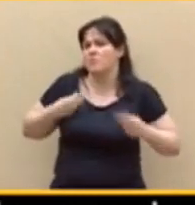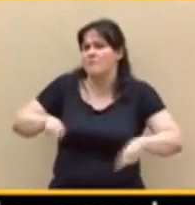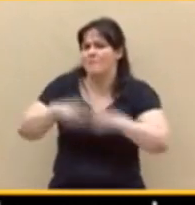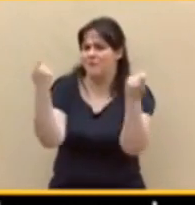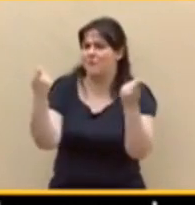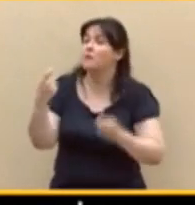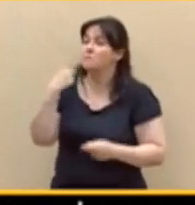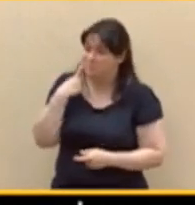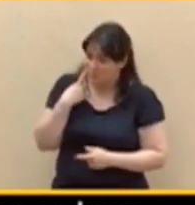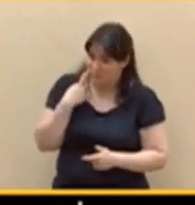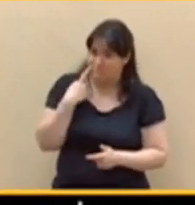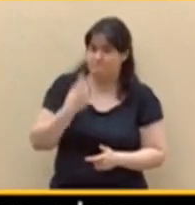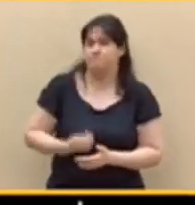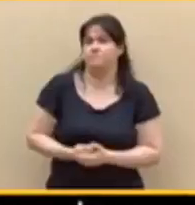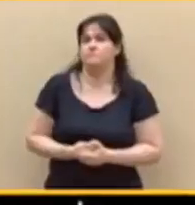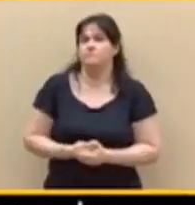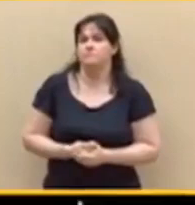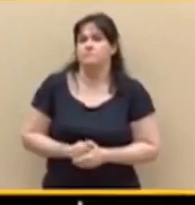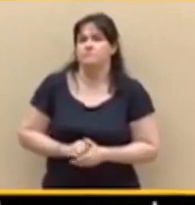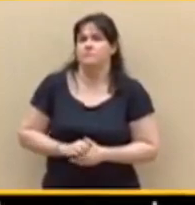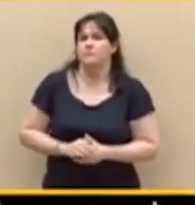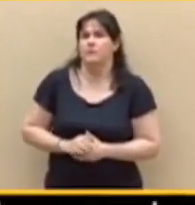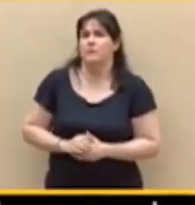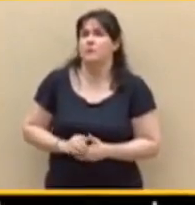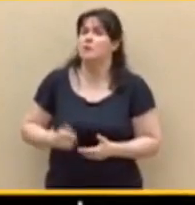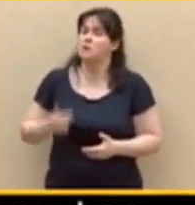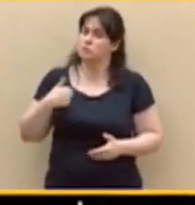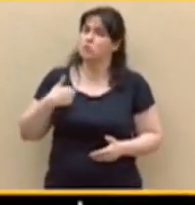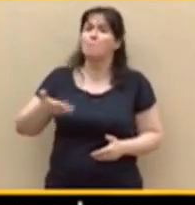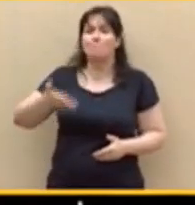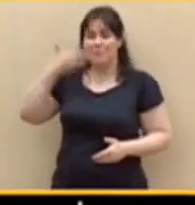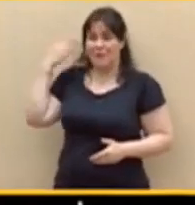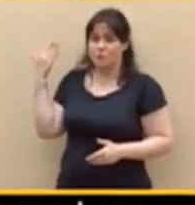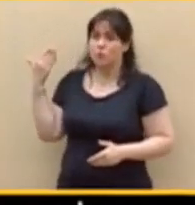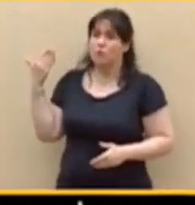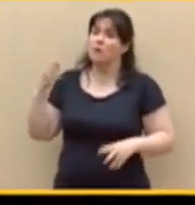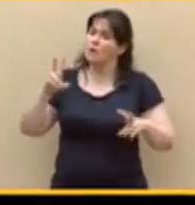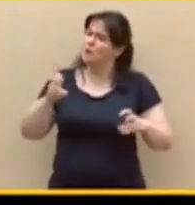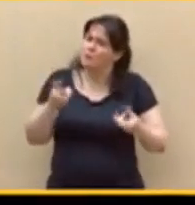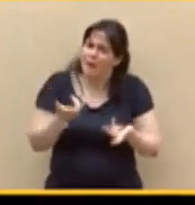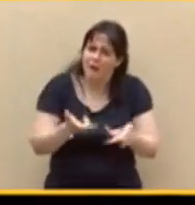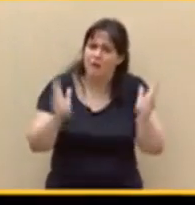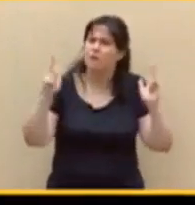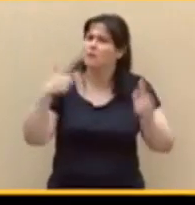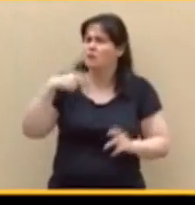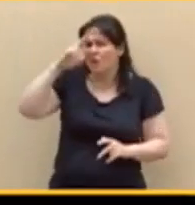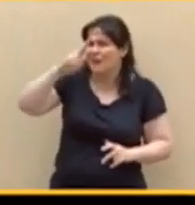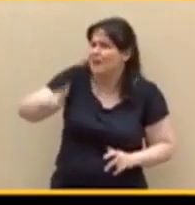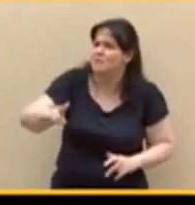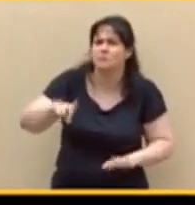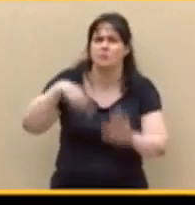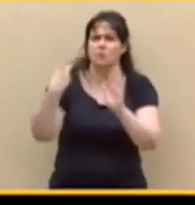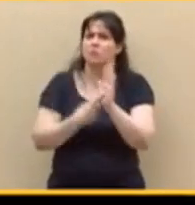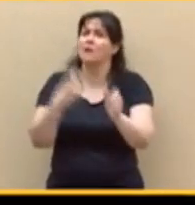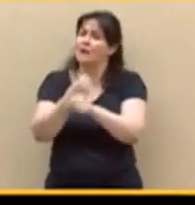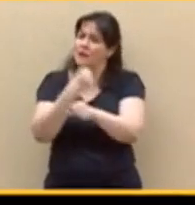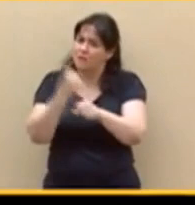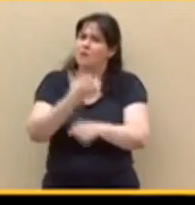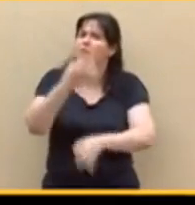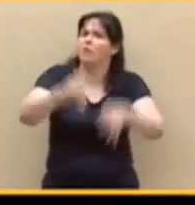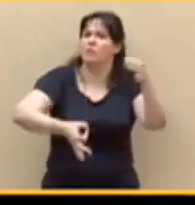yo presumo la presunción de inocencia y respeto mucho el trabajo de los tribunales, pero esta es la sede de la soberanía